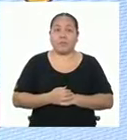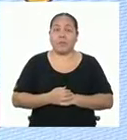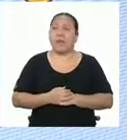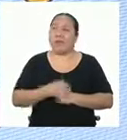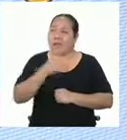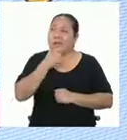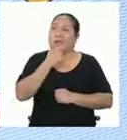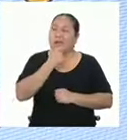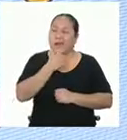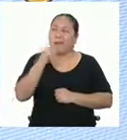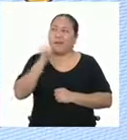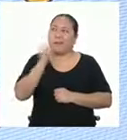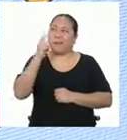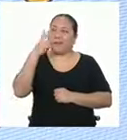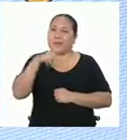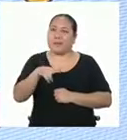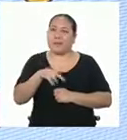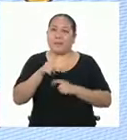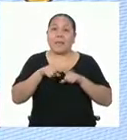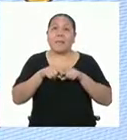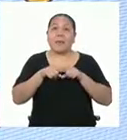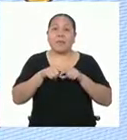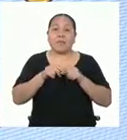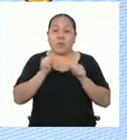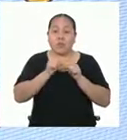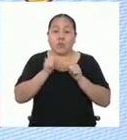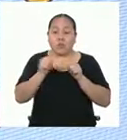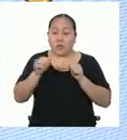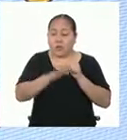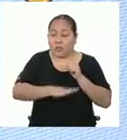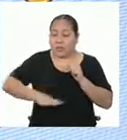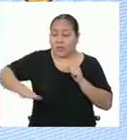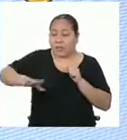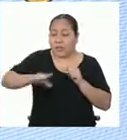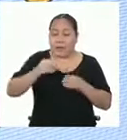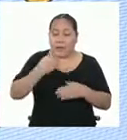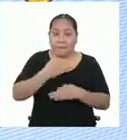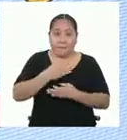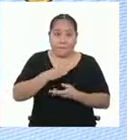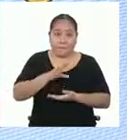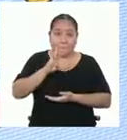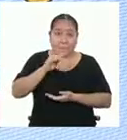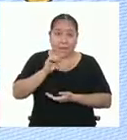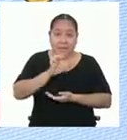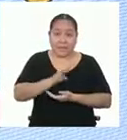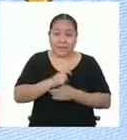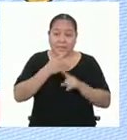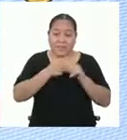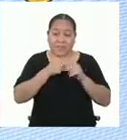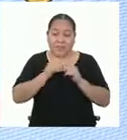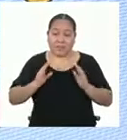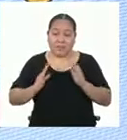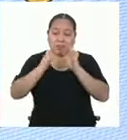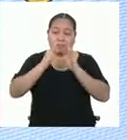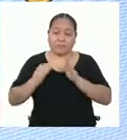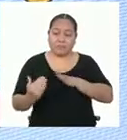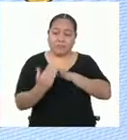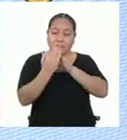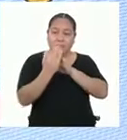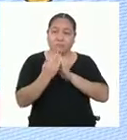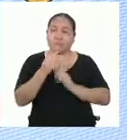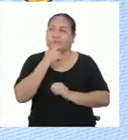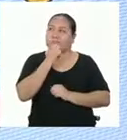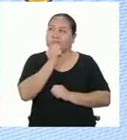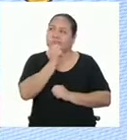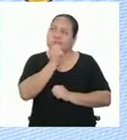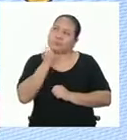Ah, ya veo. Según el número de lados de base, es un tipo diferente de pirámide. Entonces, ¿cómo se